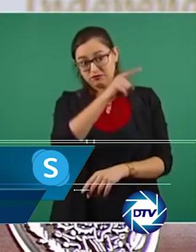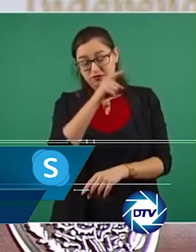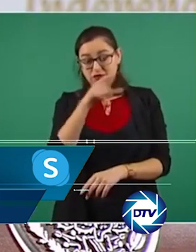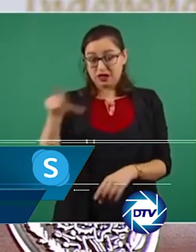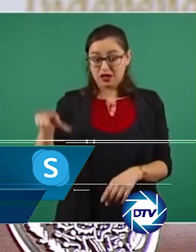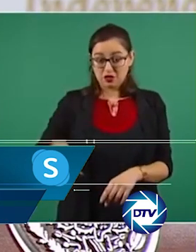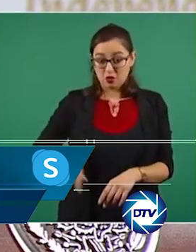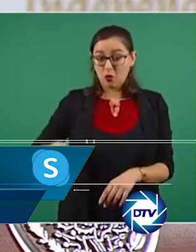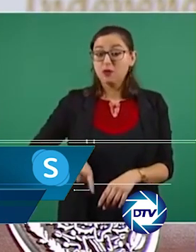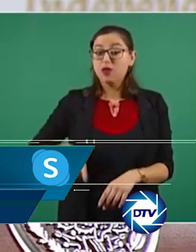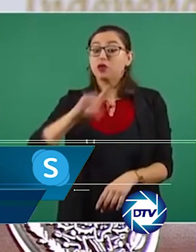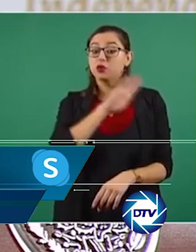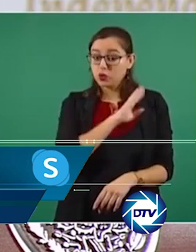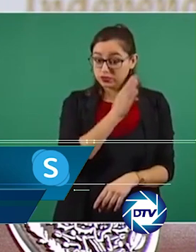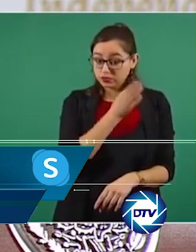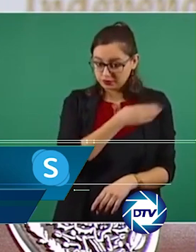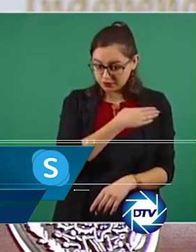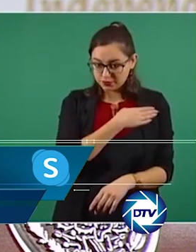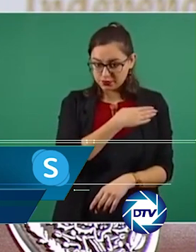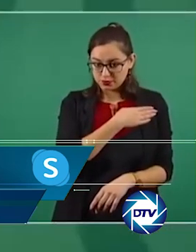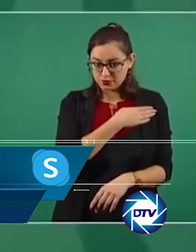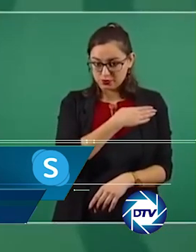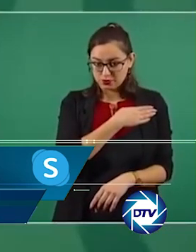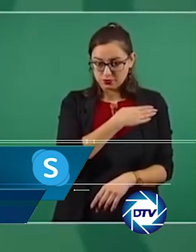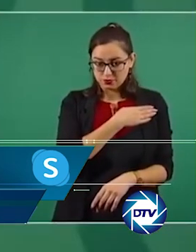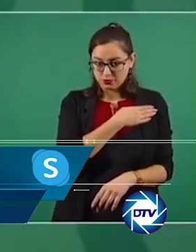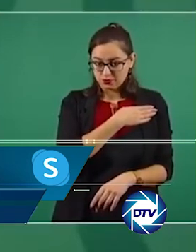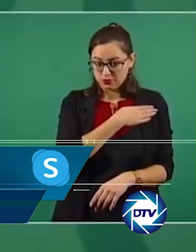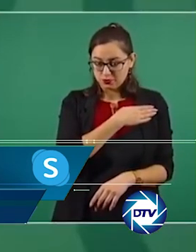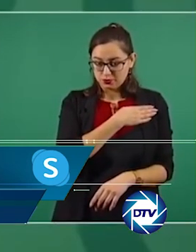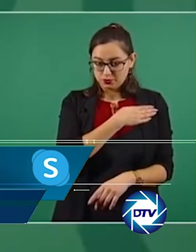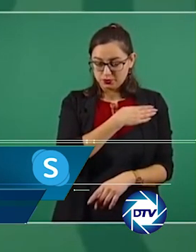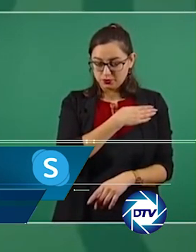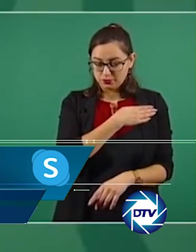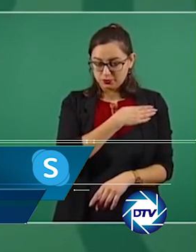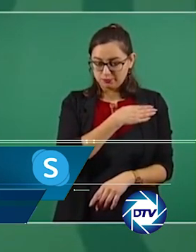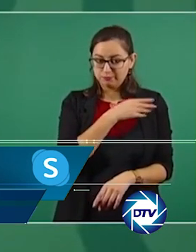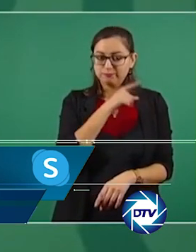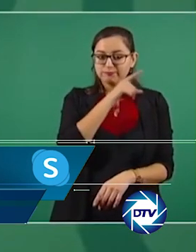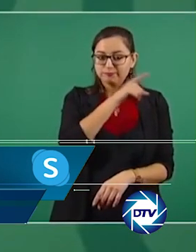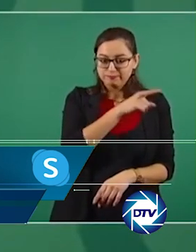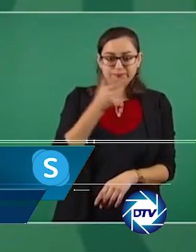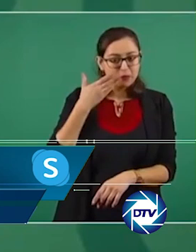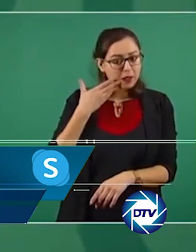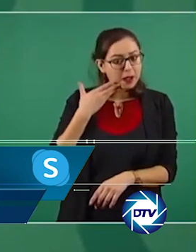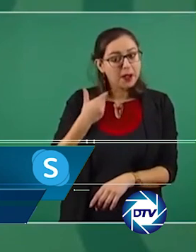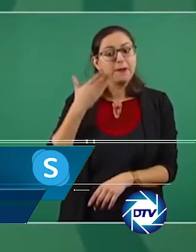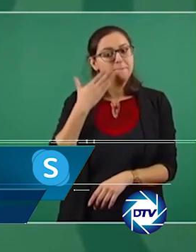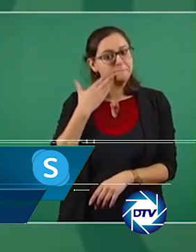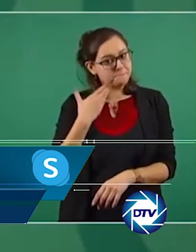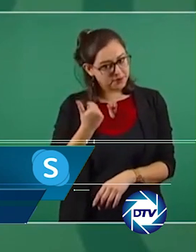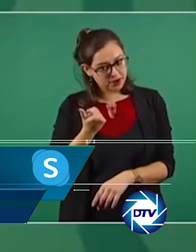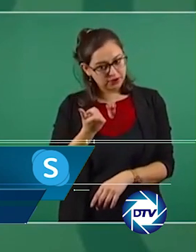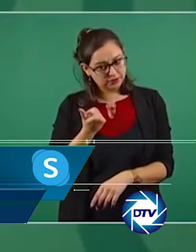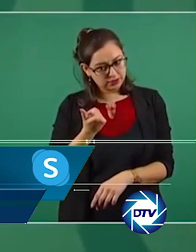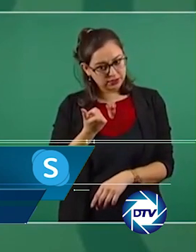y las organizaciones criminales. Dijo que narcotráfico, inmigración ilegal y tráfico humano son hechos realizados por organizaciones